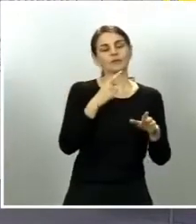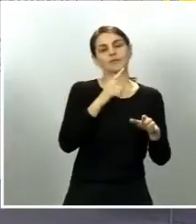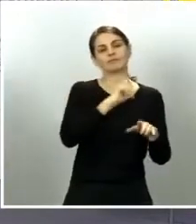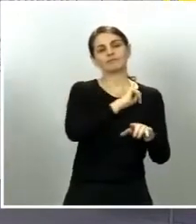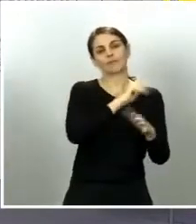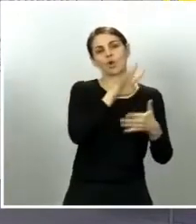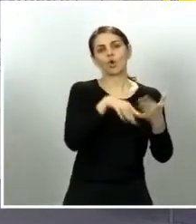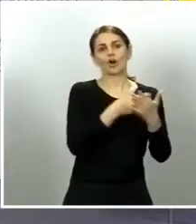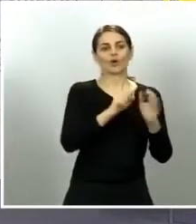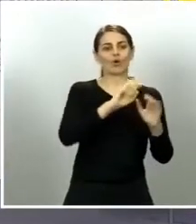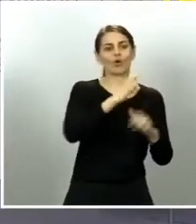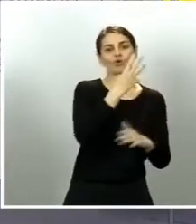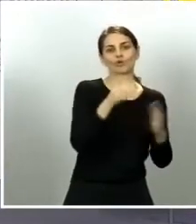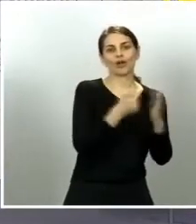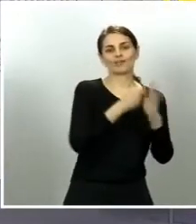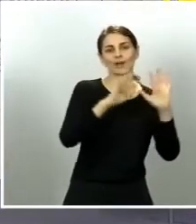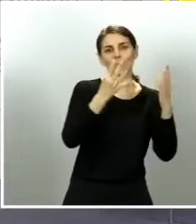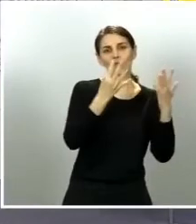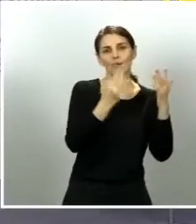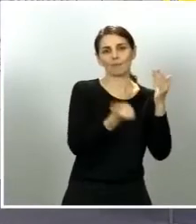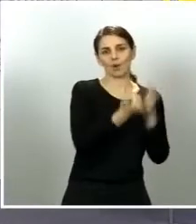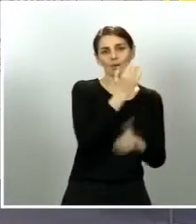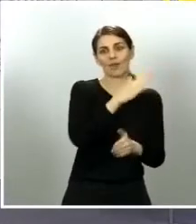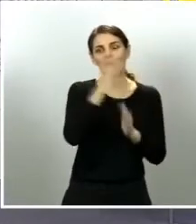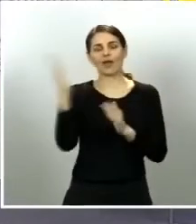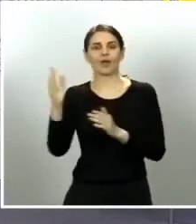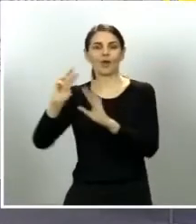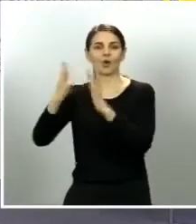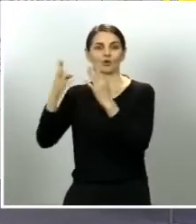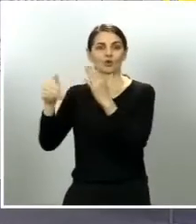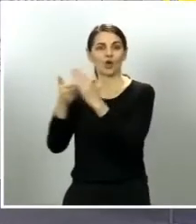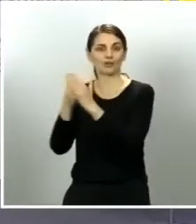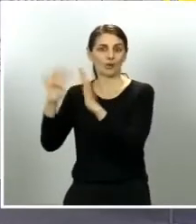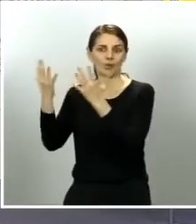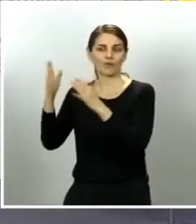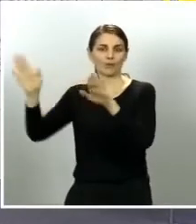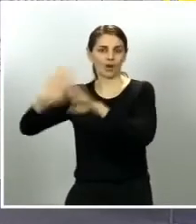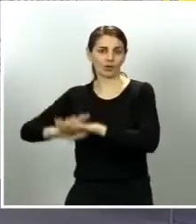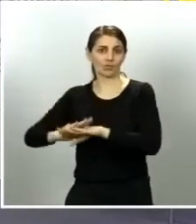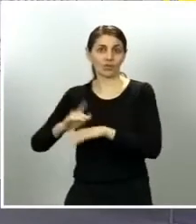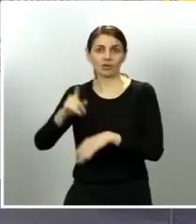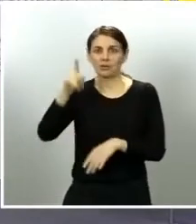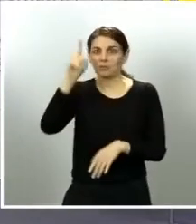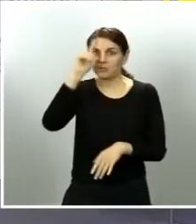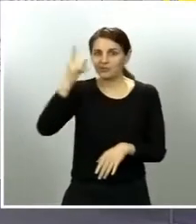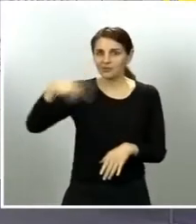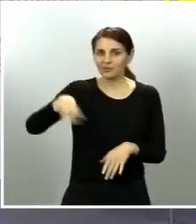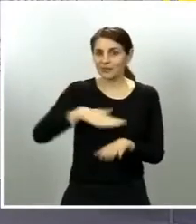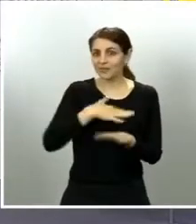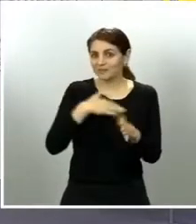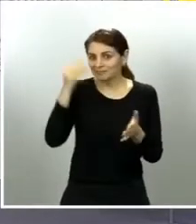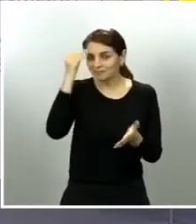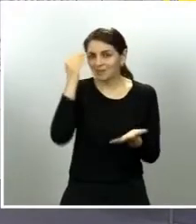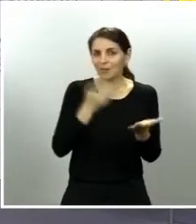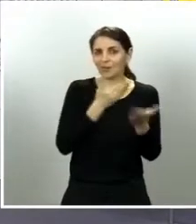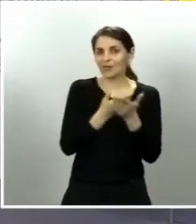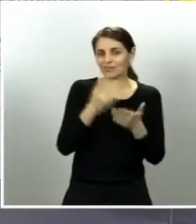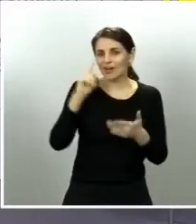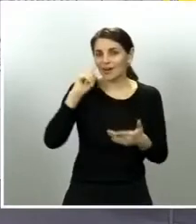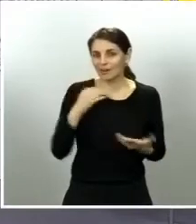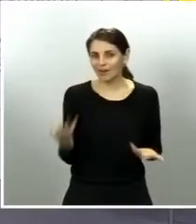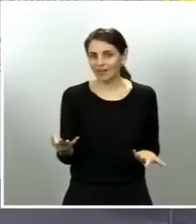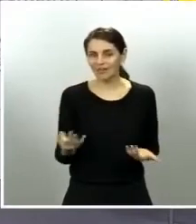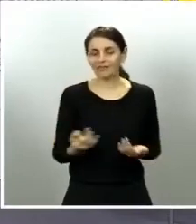ministerio va a recoger el guante de esta propuesta entiendo además por otra parte que se irá detallando poco a poco ese plan de